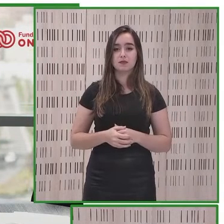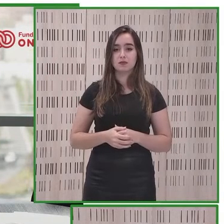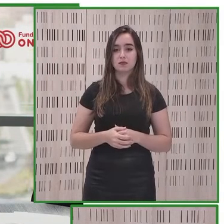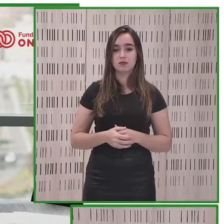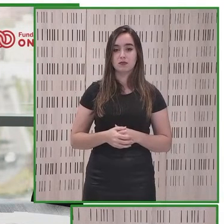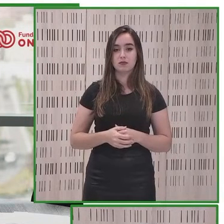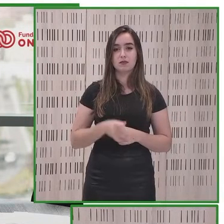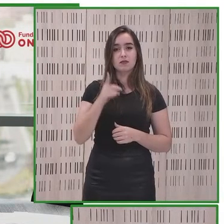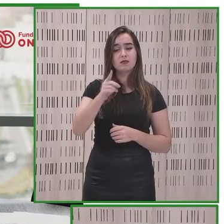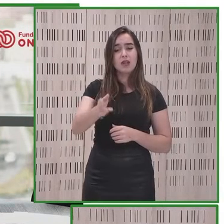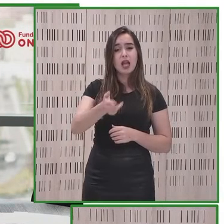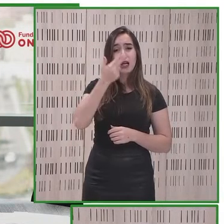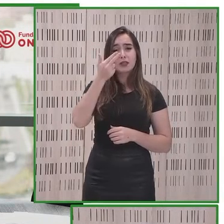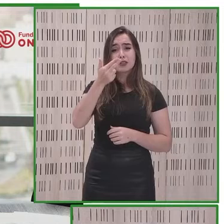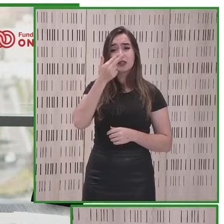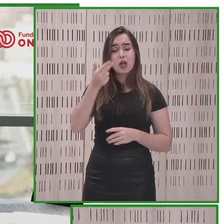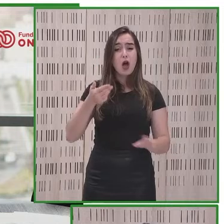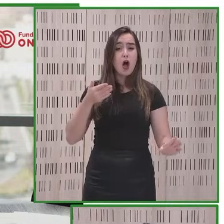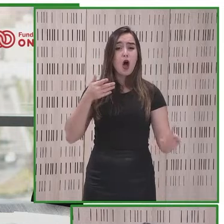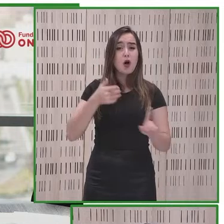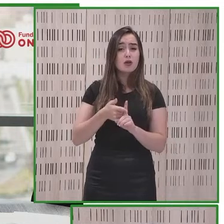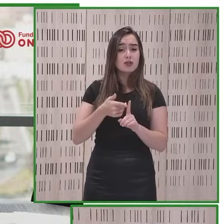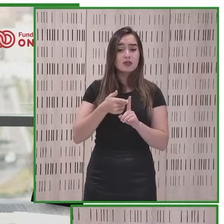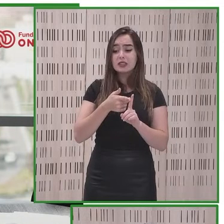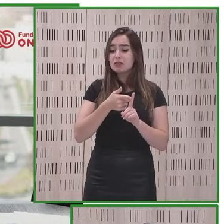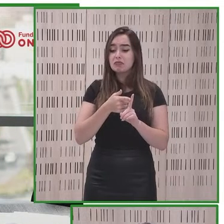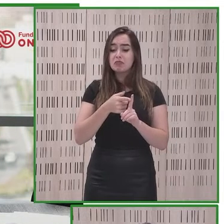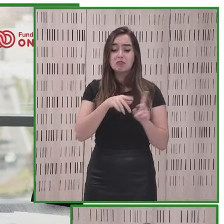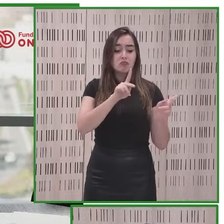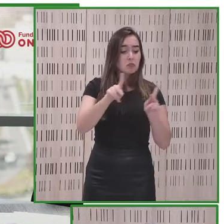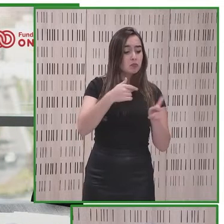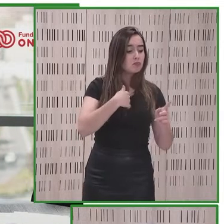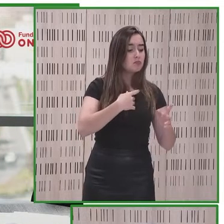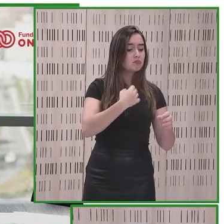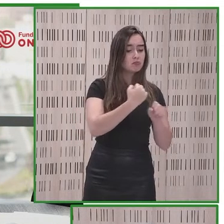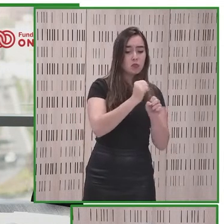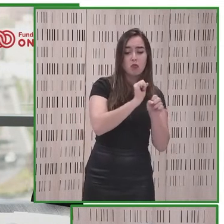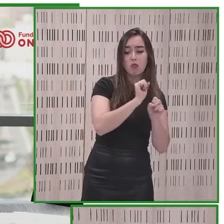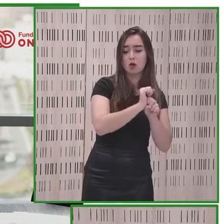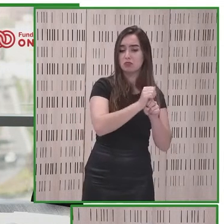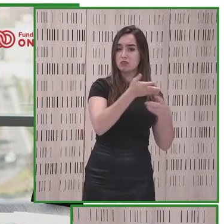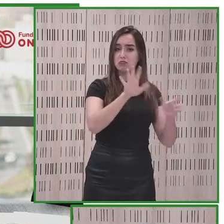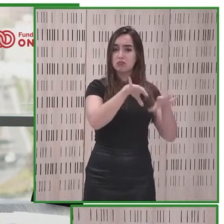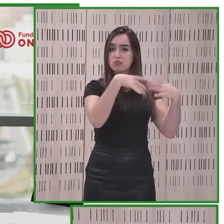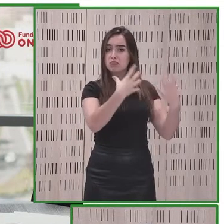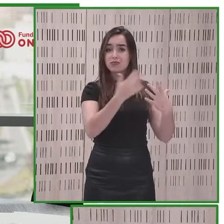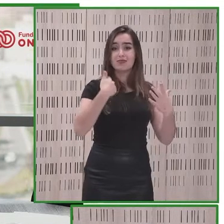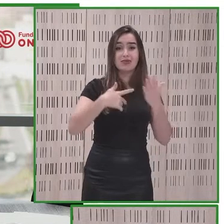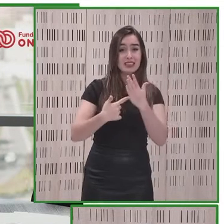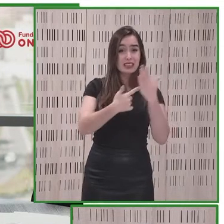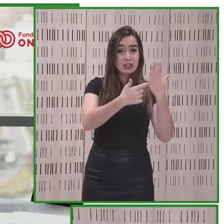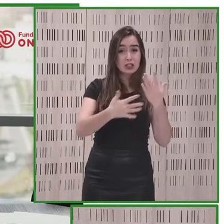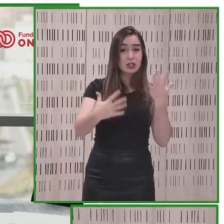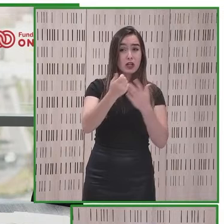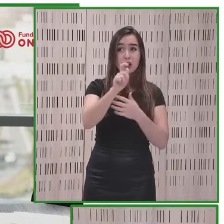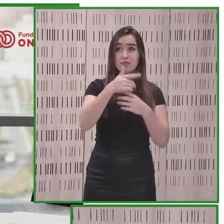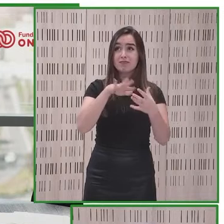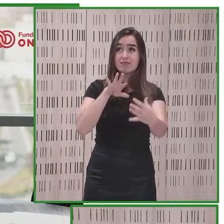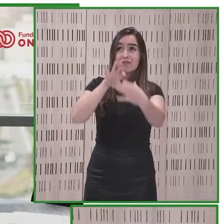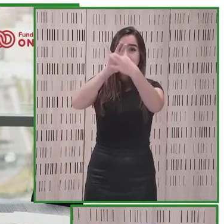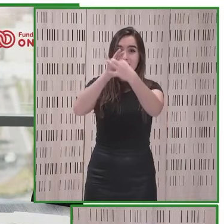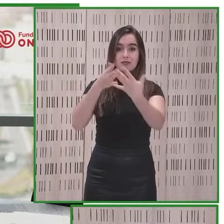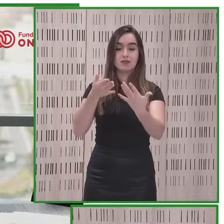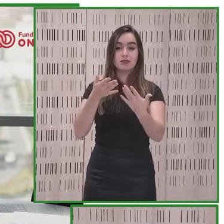para cualquier fabricante a nivel global, a nivel mundial de tecnología y esto va a significar un impacto